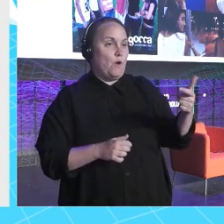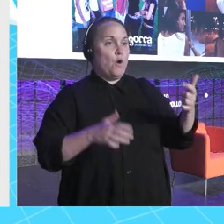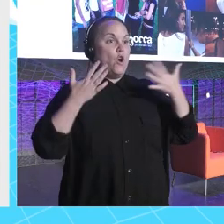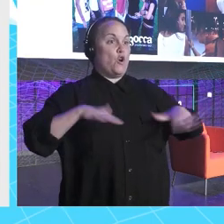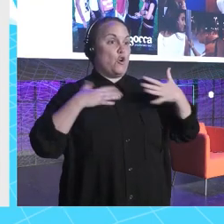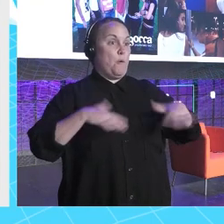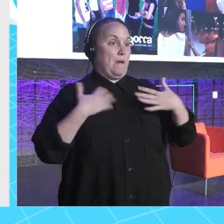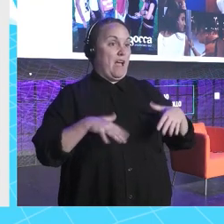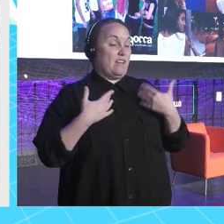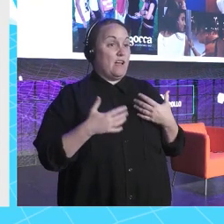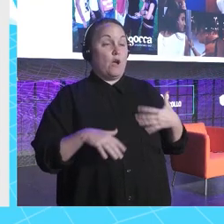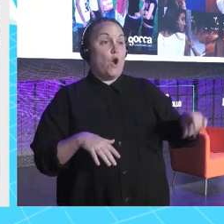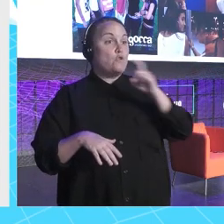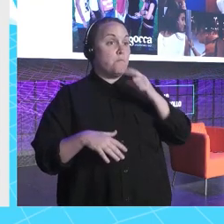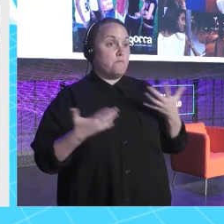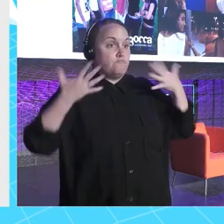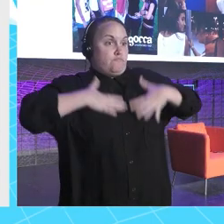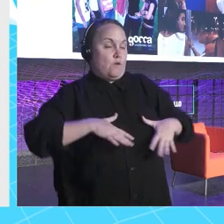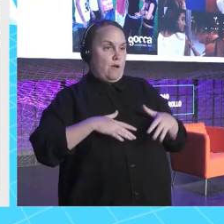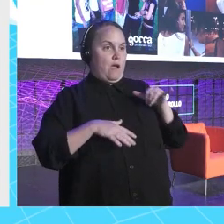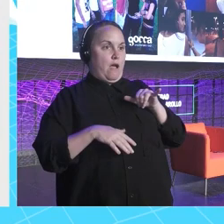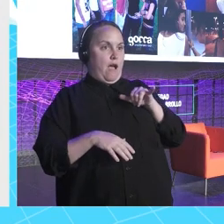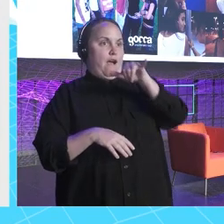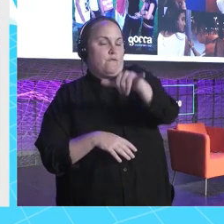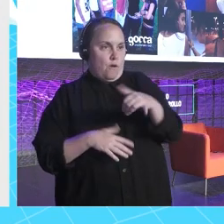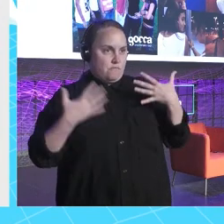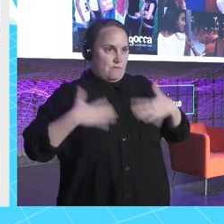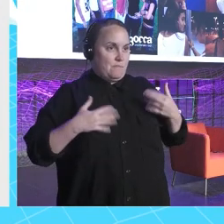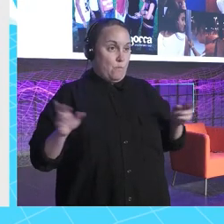puesta encima, que yo a esos actores digo, yo eso no se lo voy a contar a los actores.